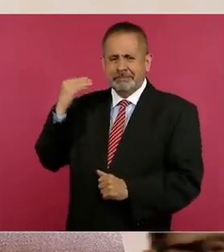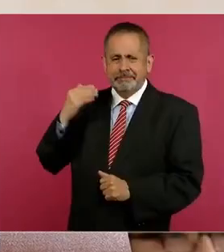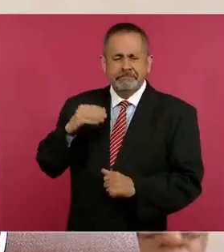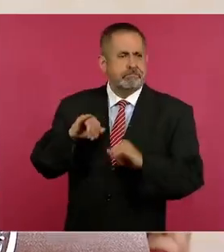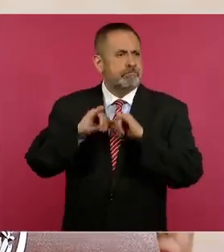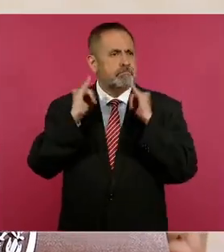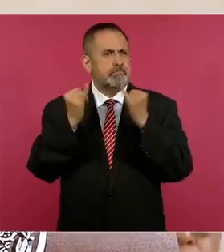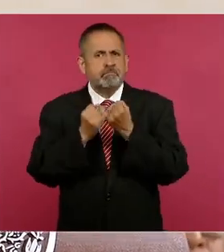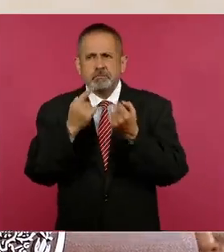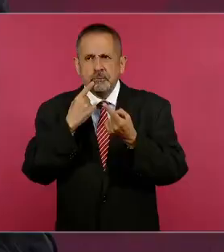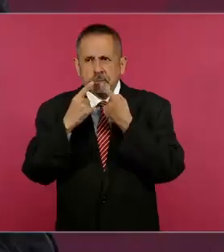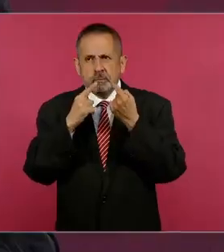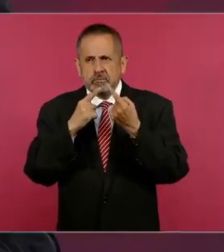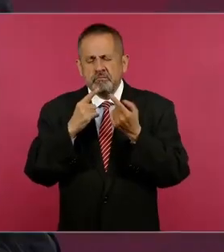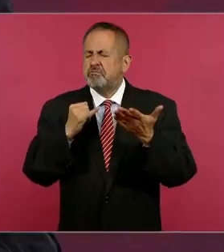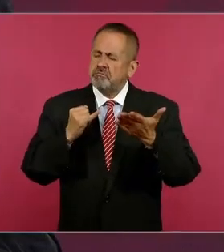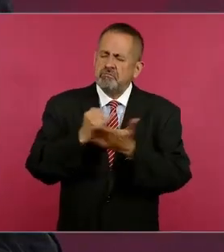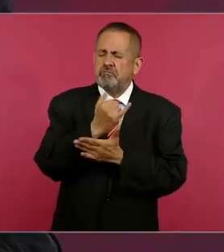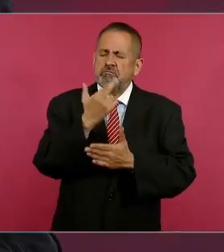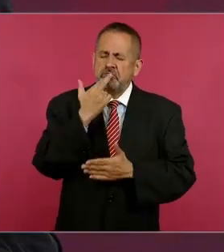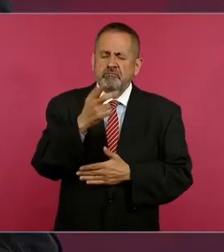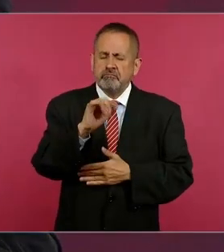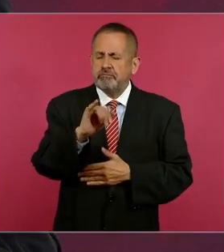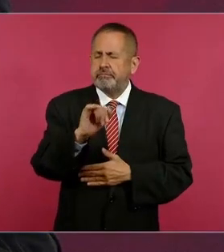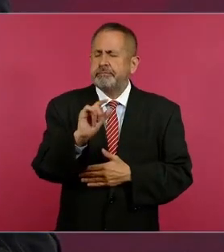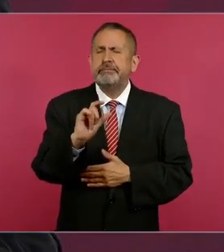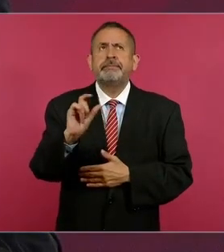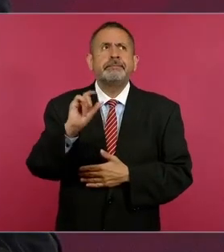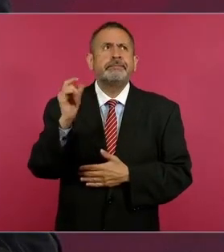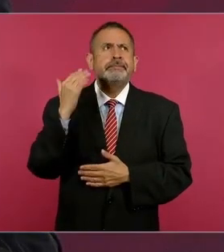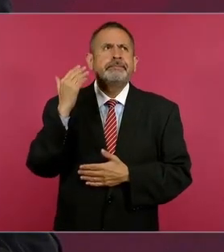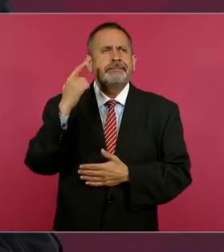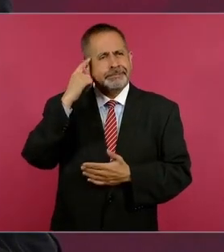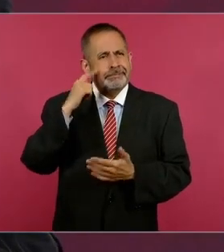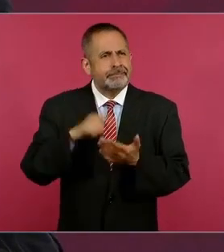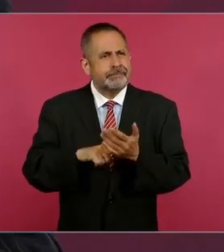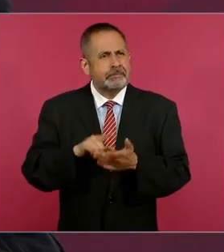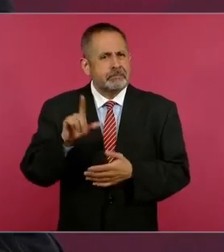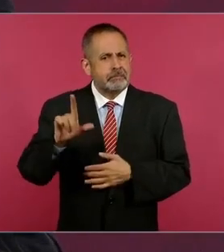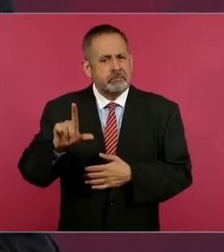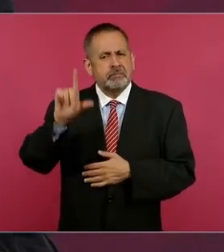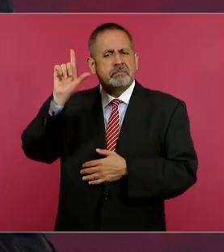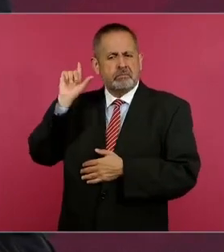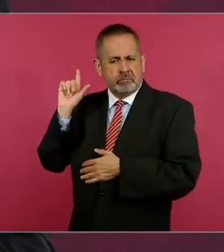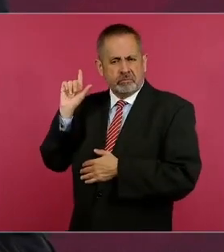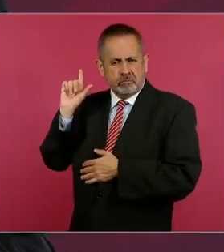creo que el lunes